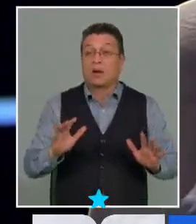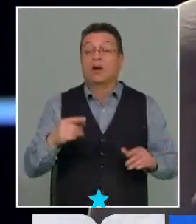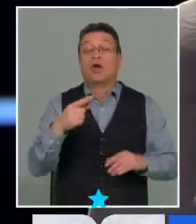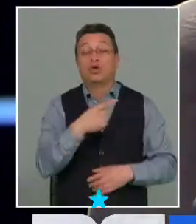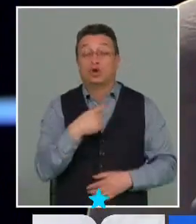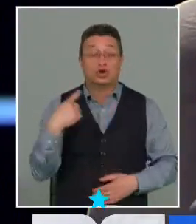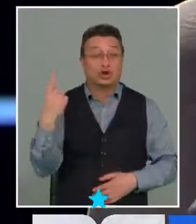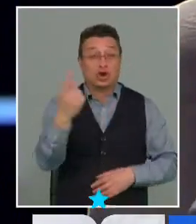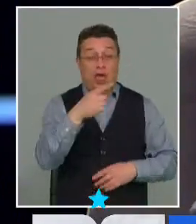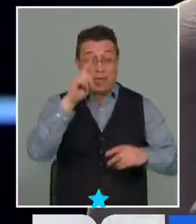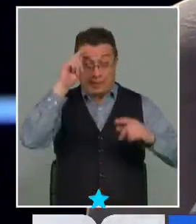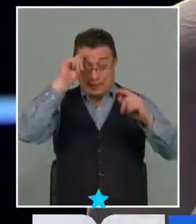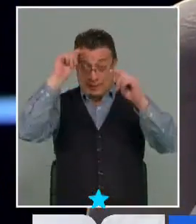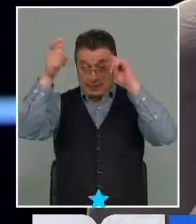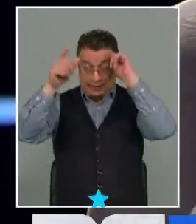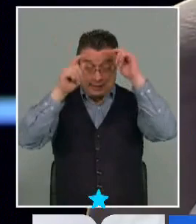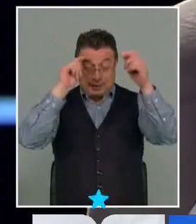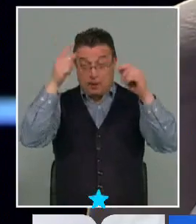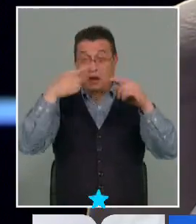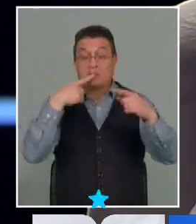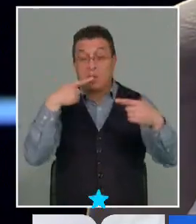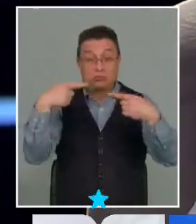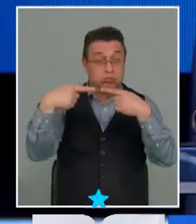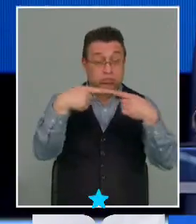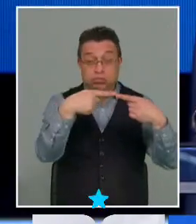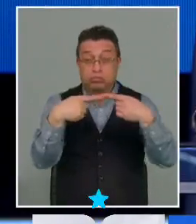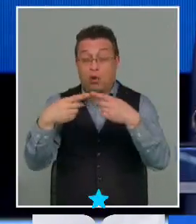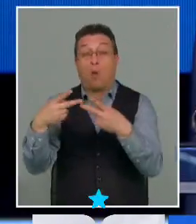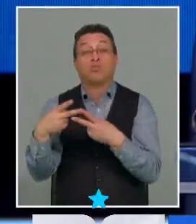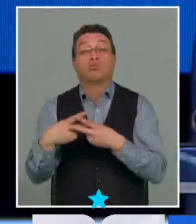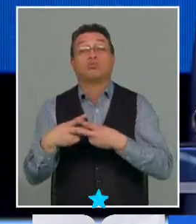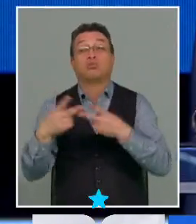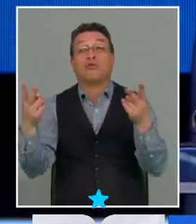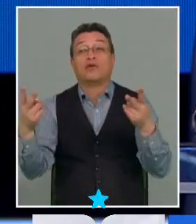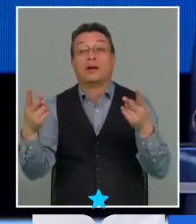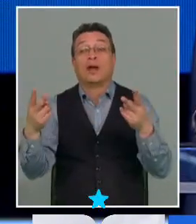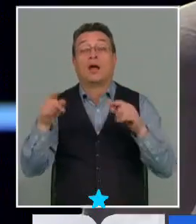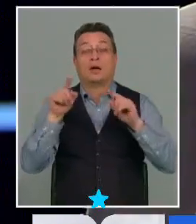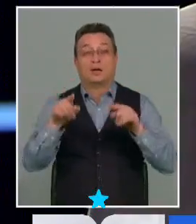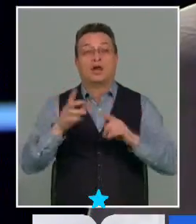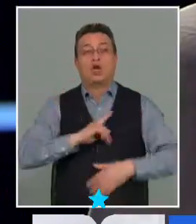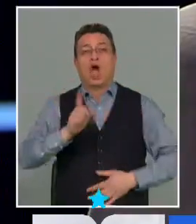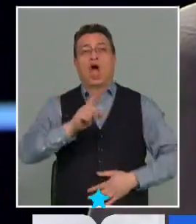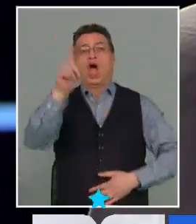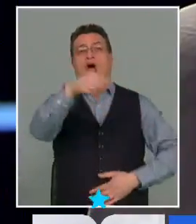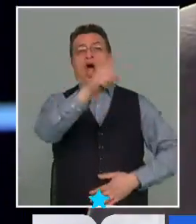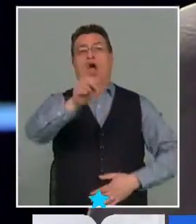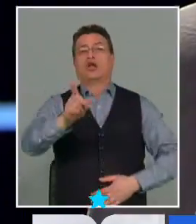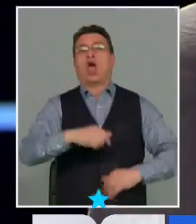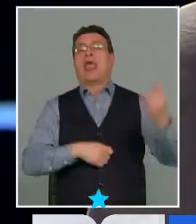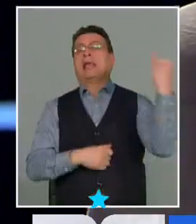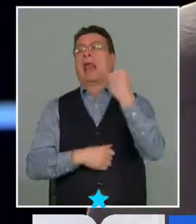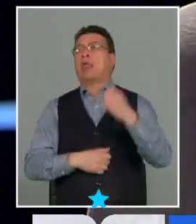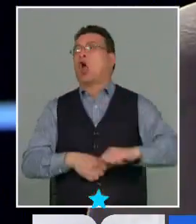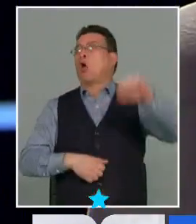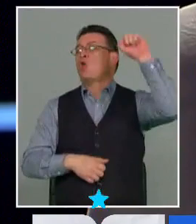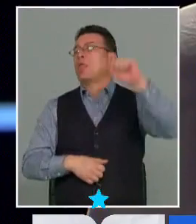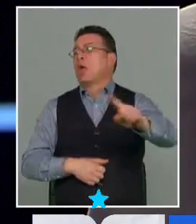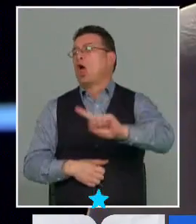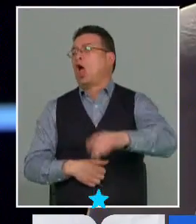todas las ideas es que cuando se discuten en la cosa pública era descalificada porque las de izquierda eran comunistas